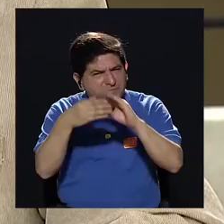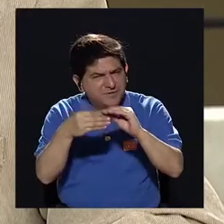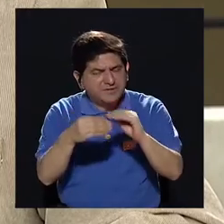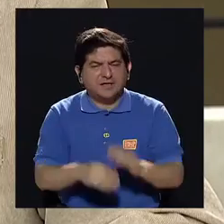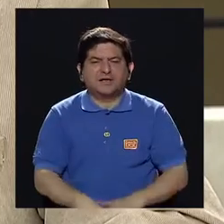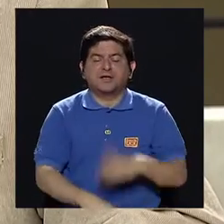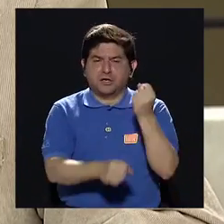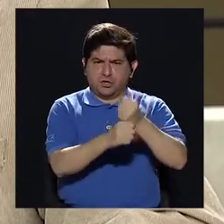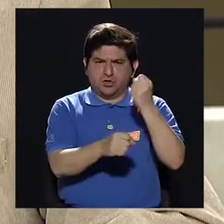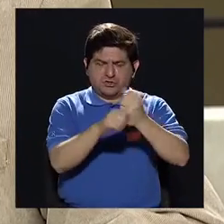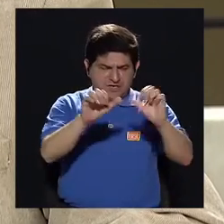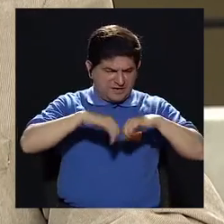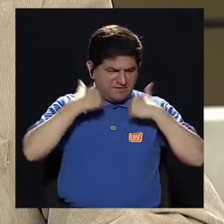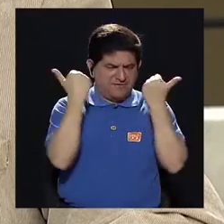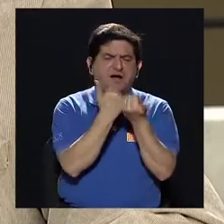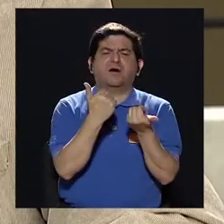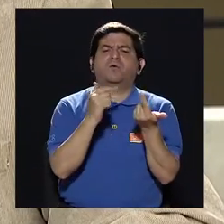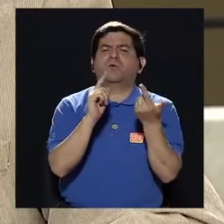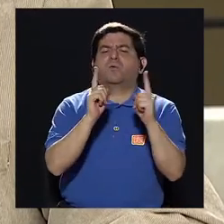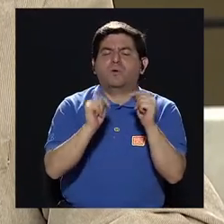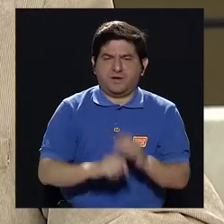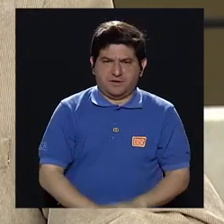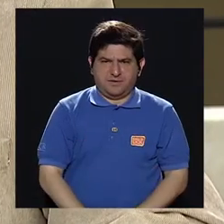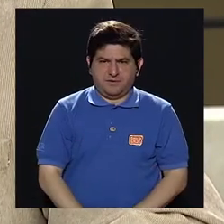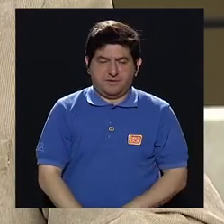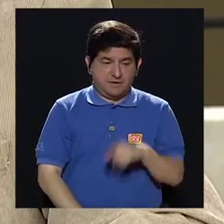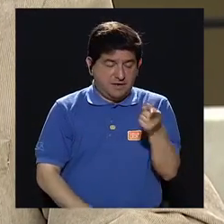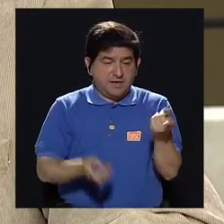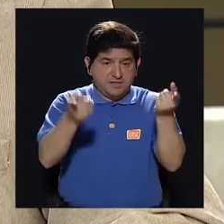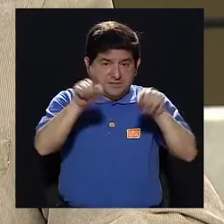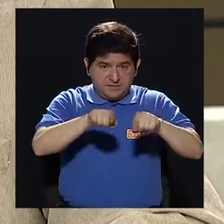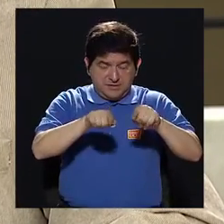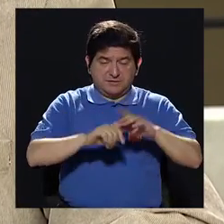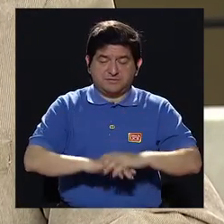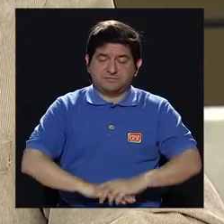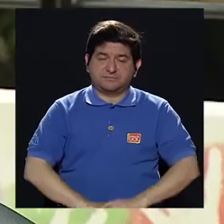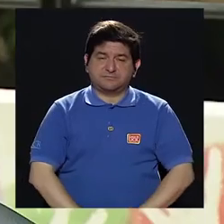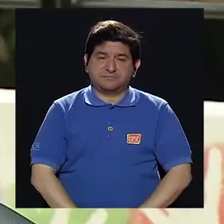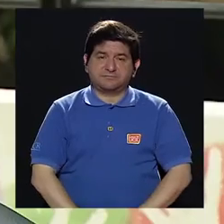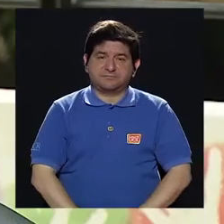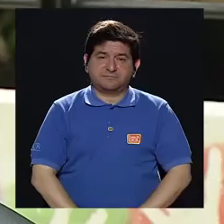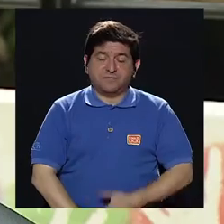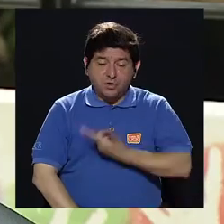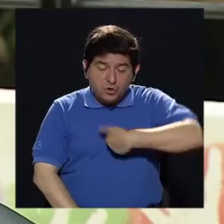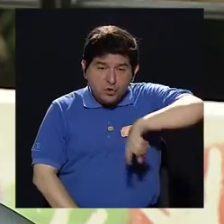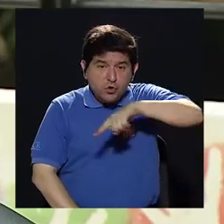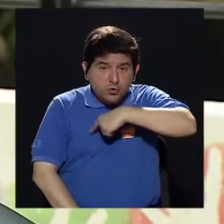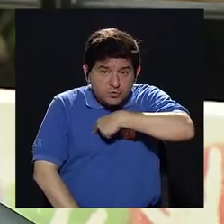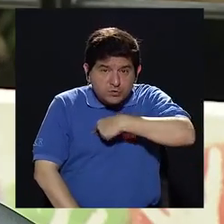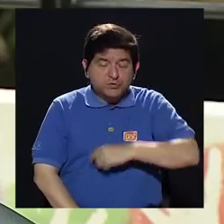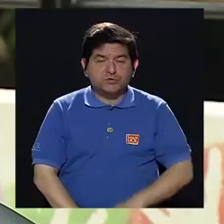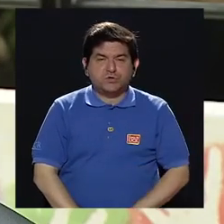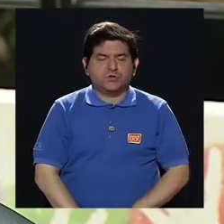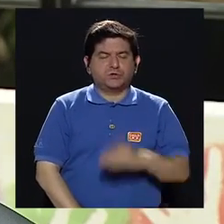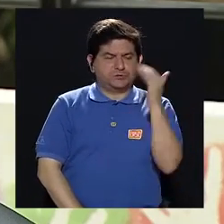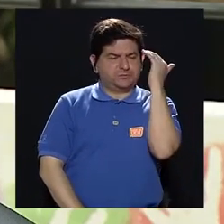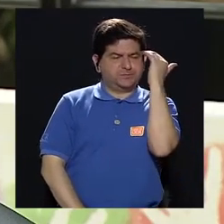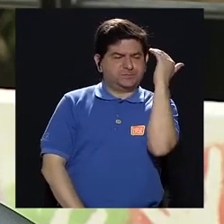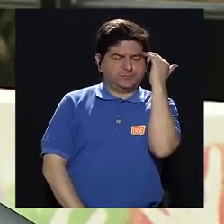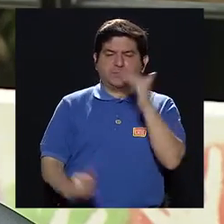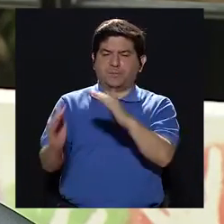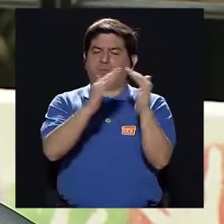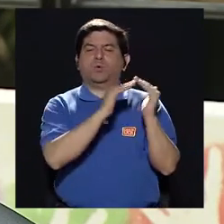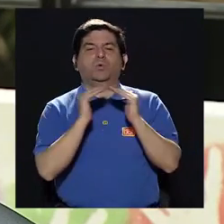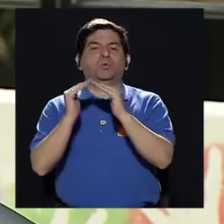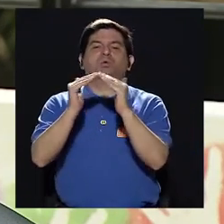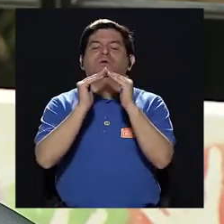cuál es el trabajo que hace la Asociación de Cucing y Craven en Costa Rica. Nosotros nos dedicamos a concientizar